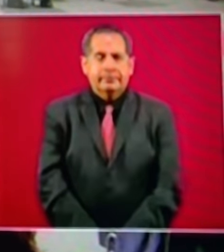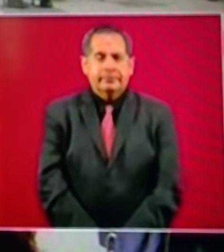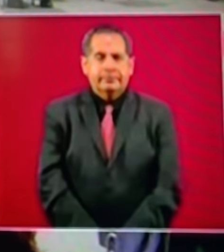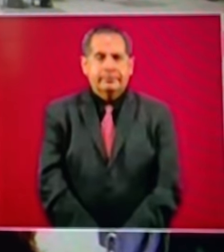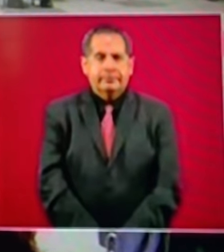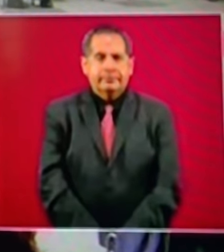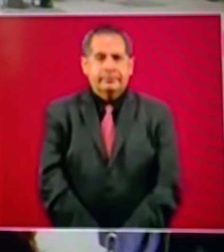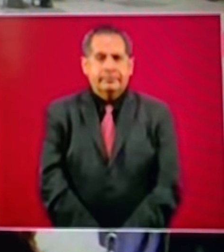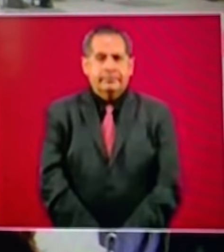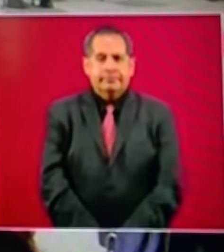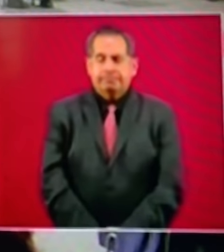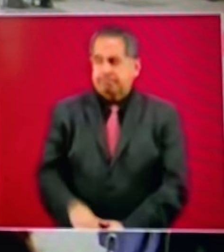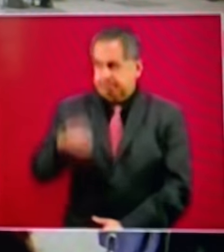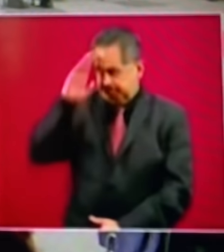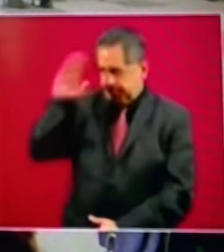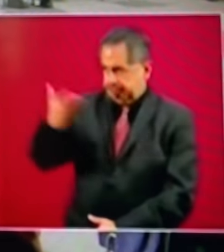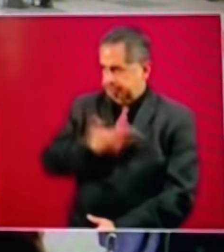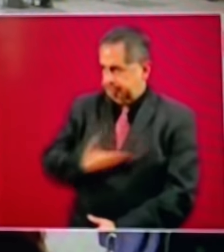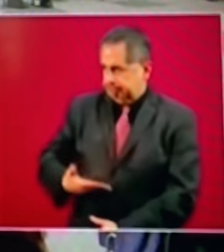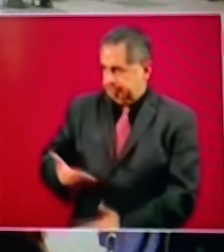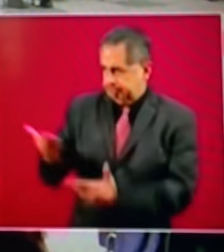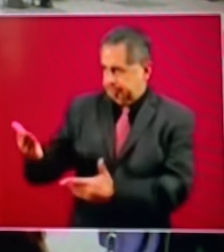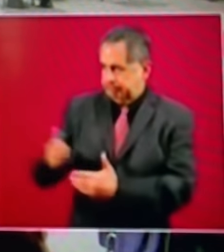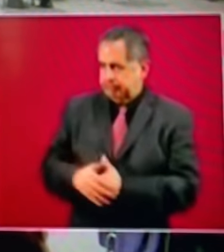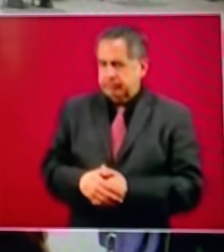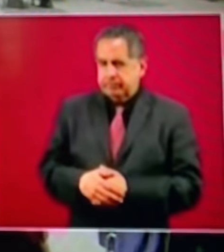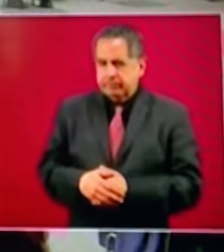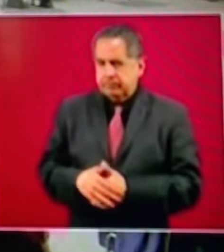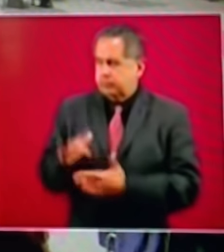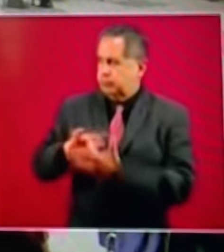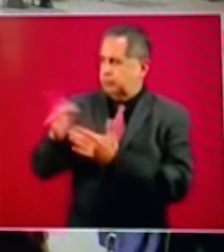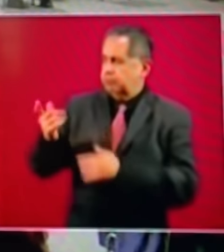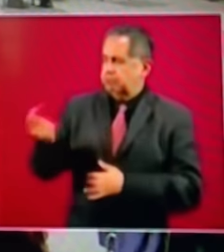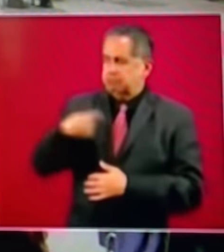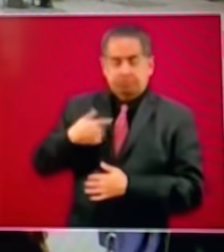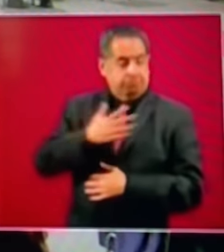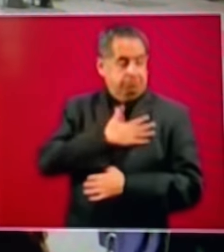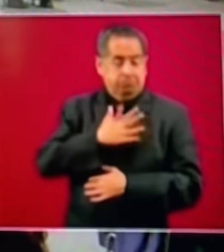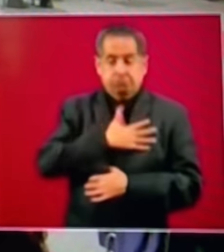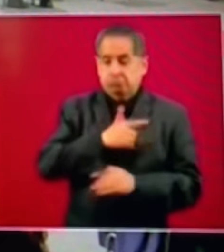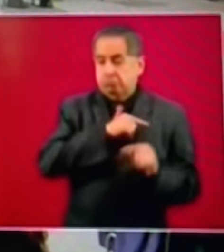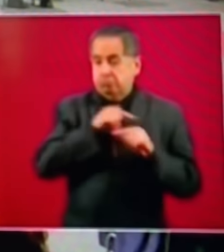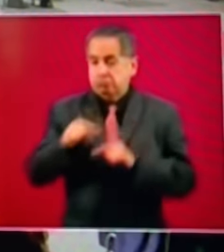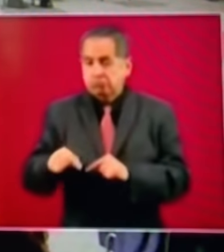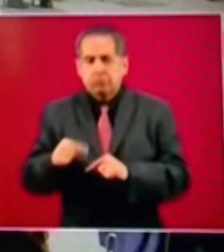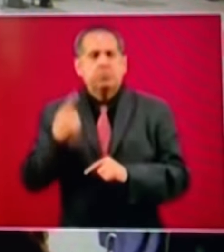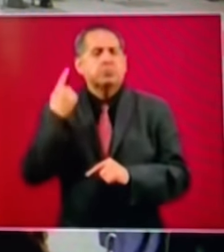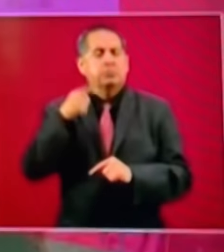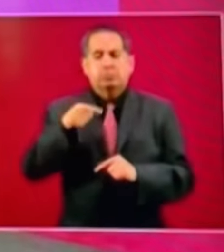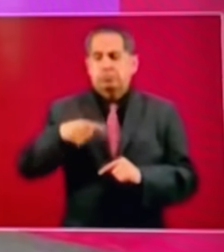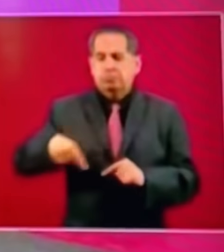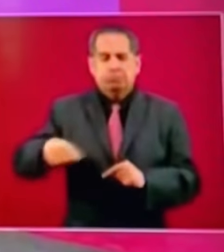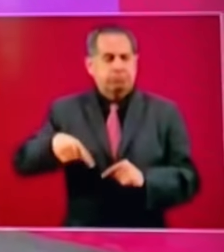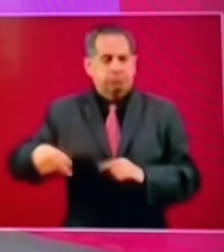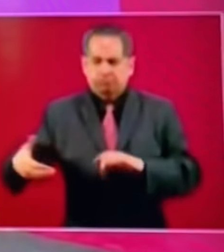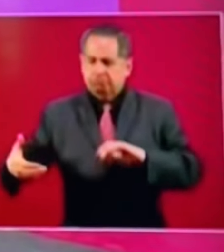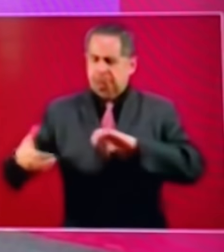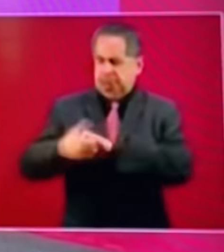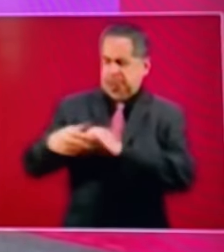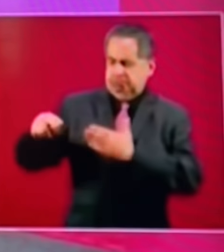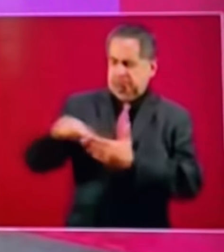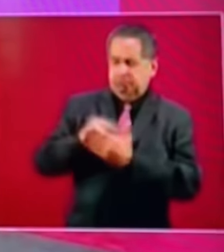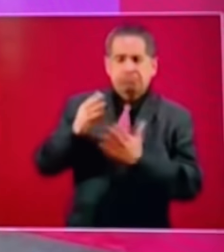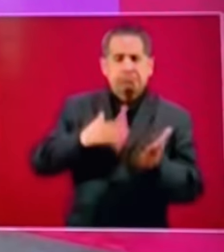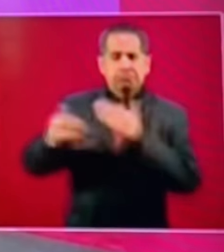señor presidente muchas gracias por convocarnos para sacar adelante este importante acuerdo en favor de México